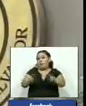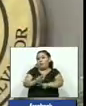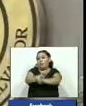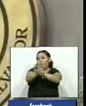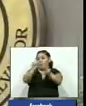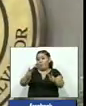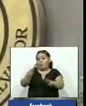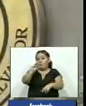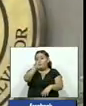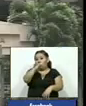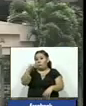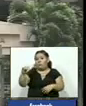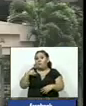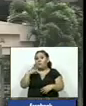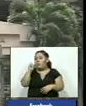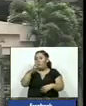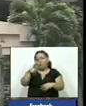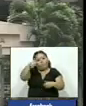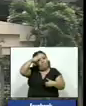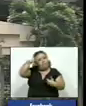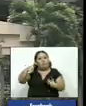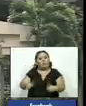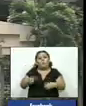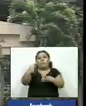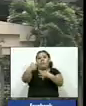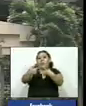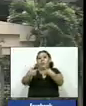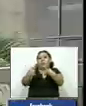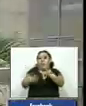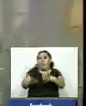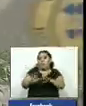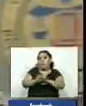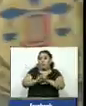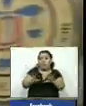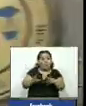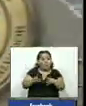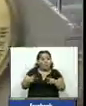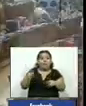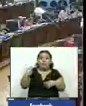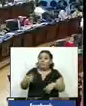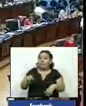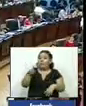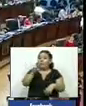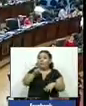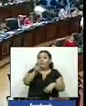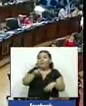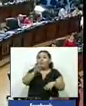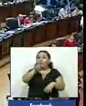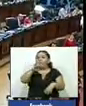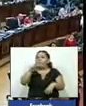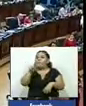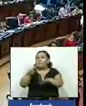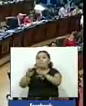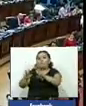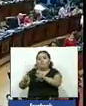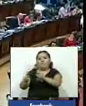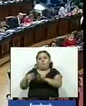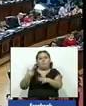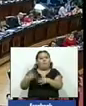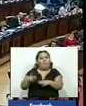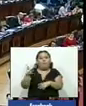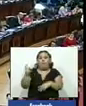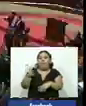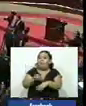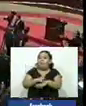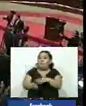nacional tras declarar inconstitucional la ley de amnistía en 2016 hasta la fecha los diputados no han cumplido